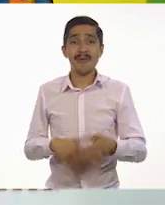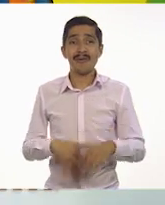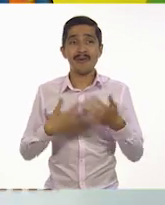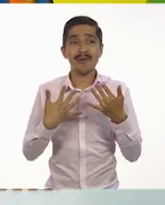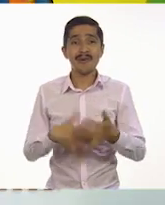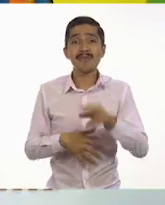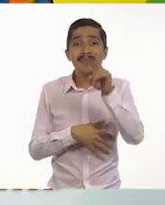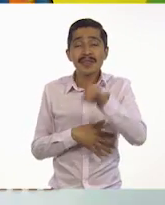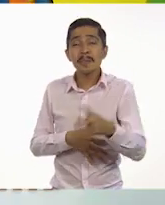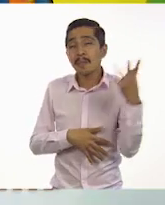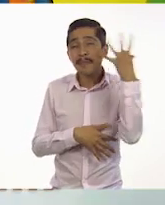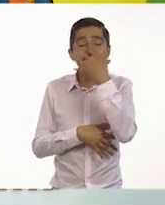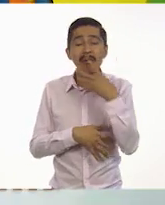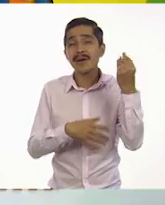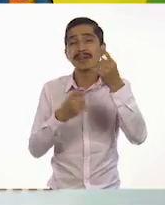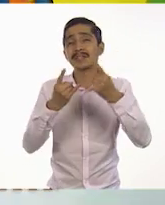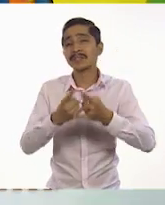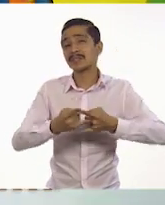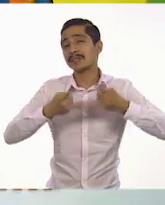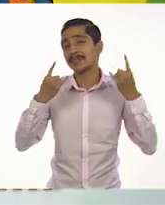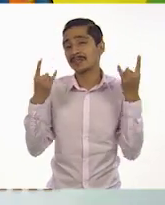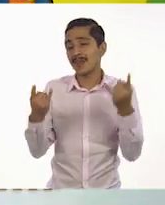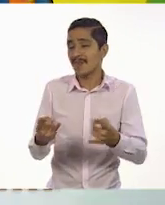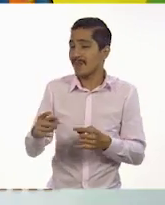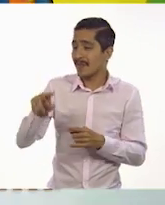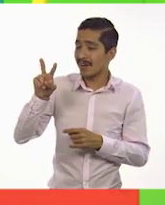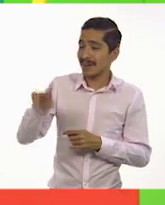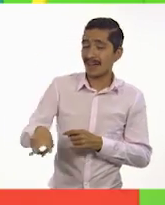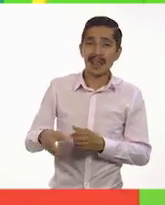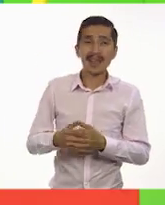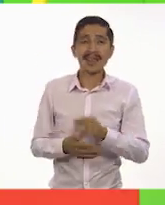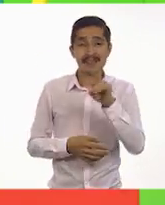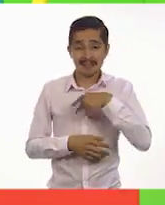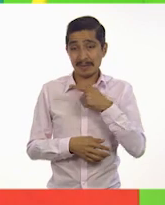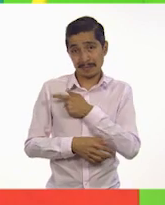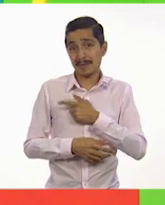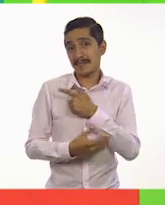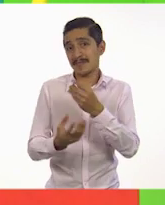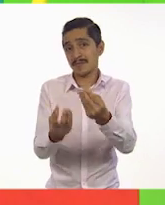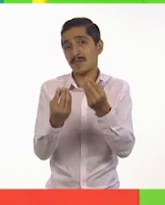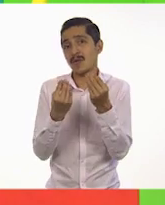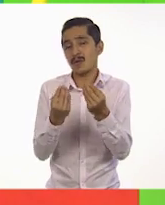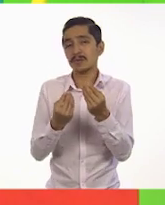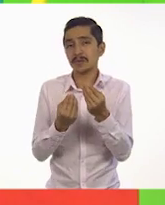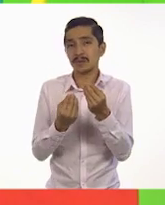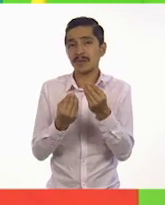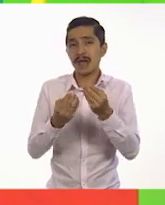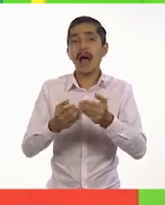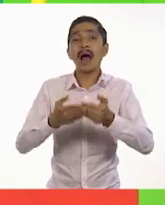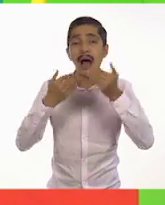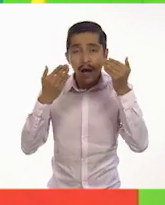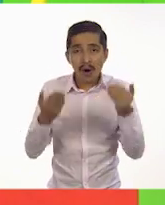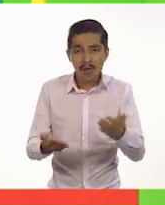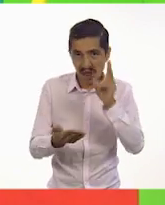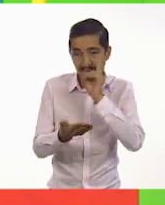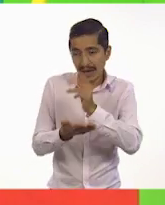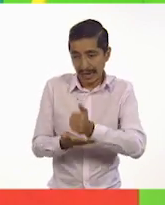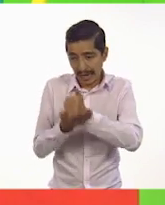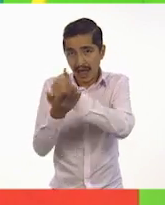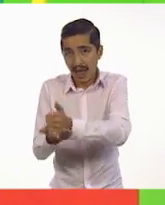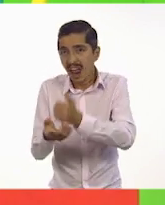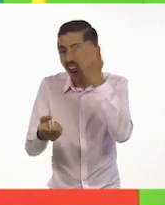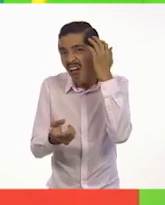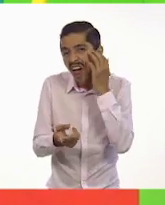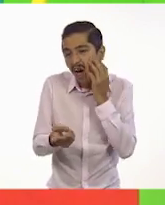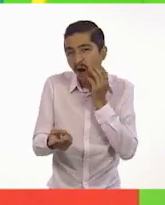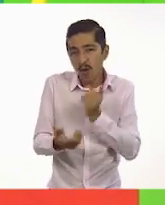Qué bonita historia, Isa. Sí, me gustó mucho. ¿Qué les parece si ahora le ayudamos al león a